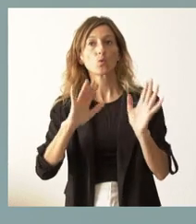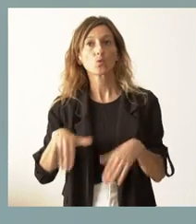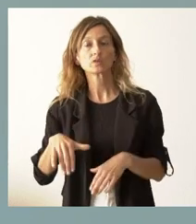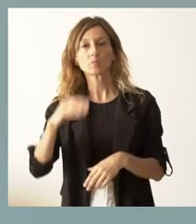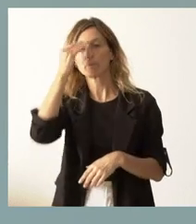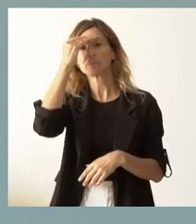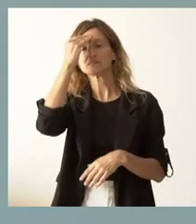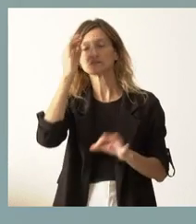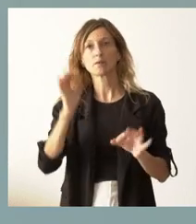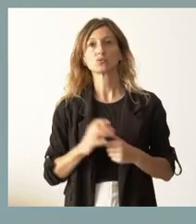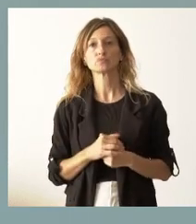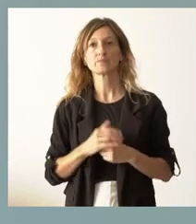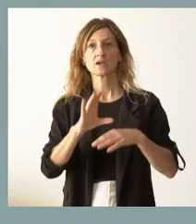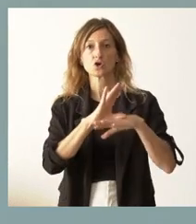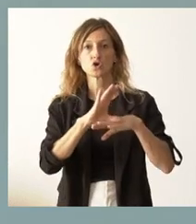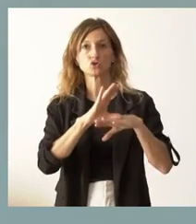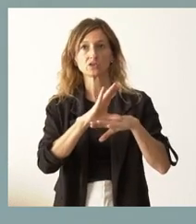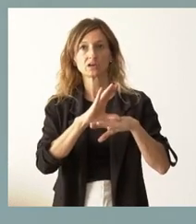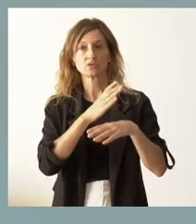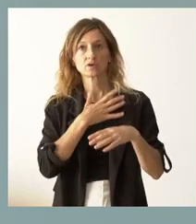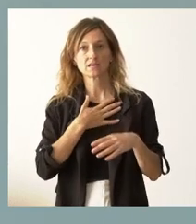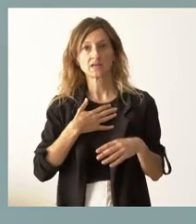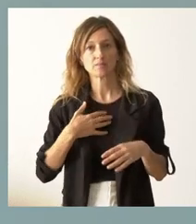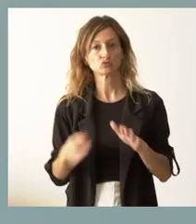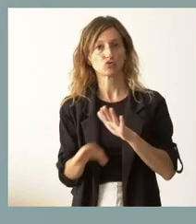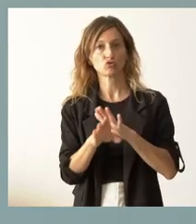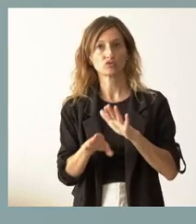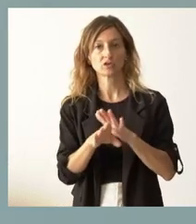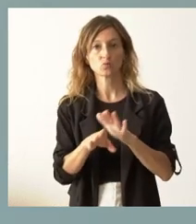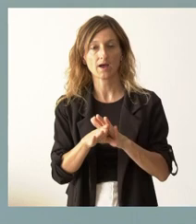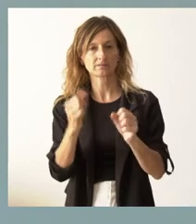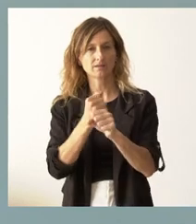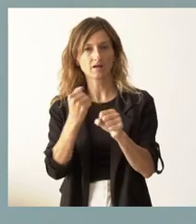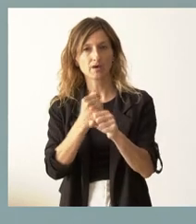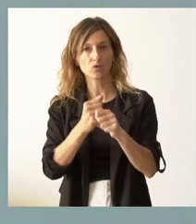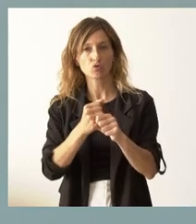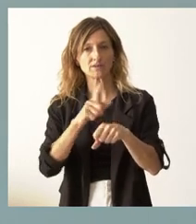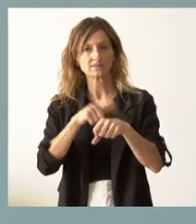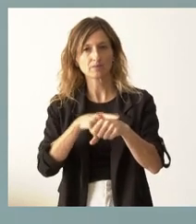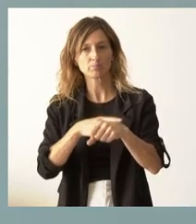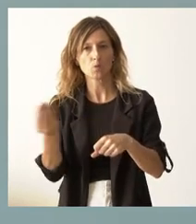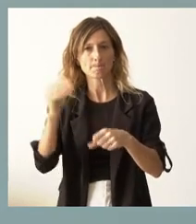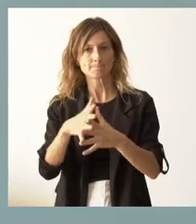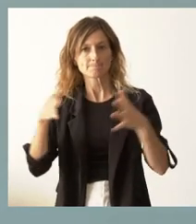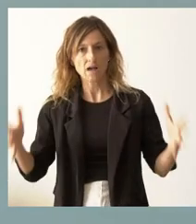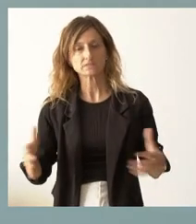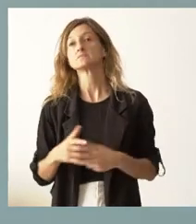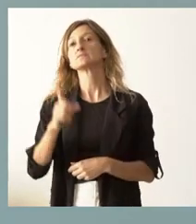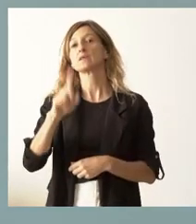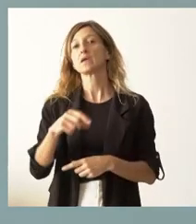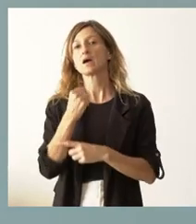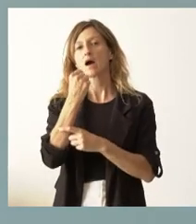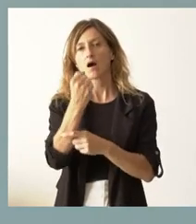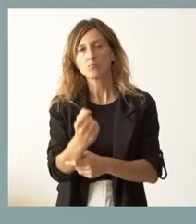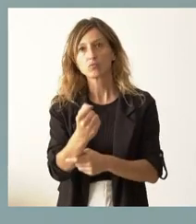de la idea, y también lo es el consejero, de extender el periodo de funcionamiento del operativo durante más tiempo y, también, lógicamente, reforzarlo